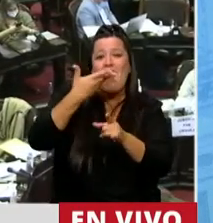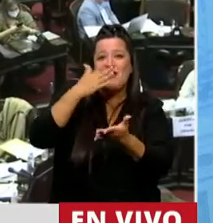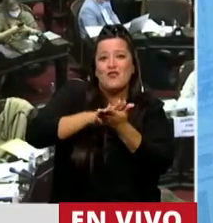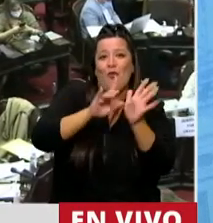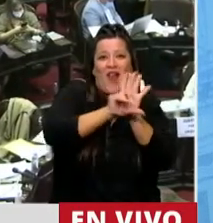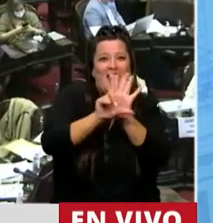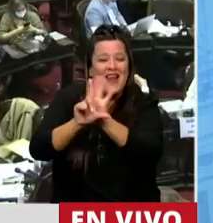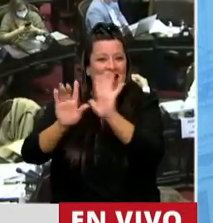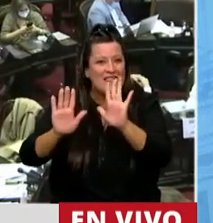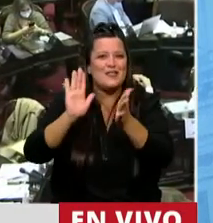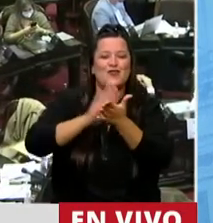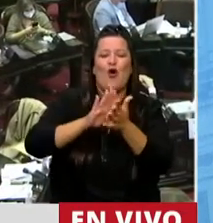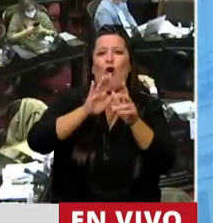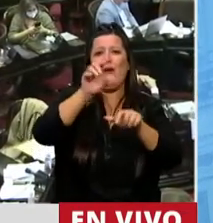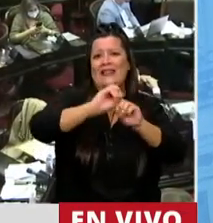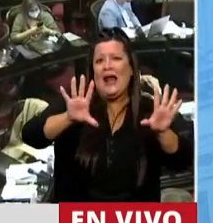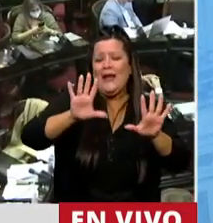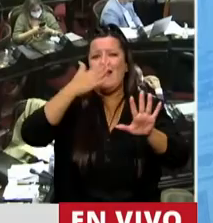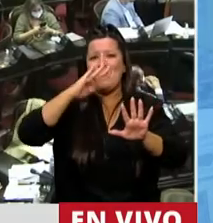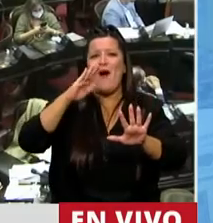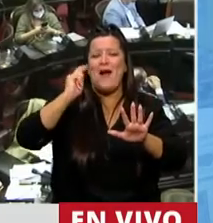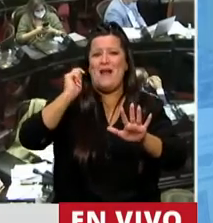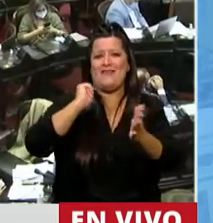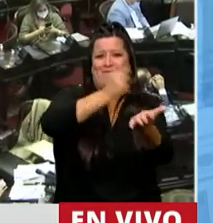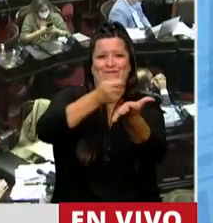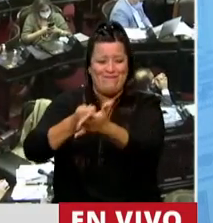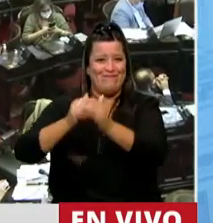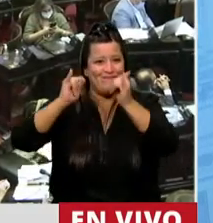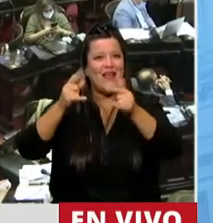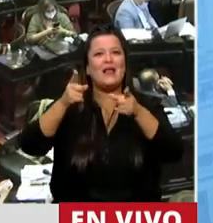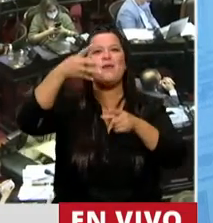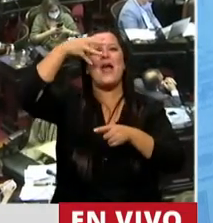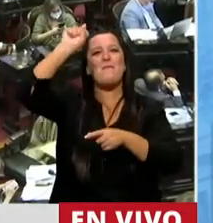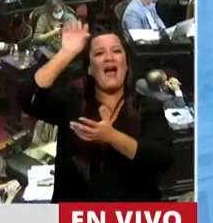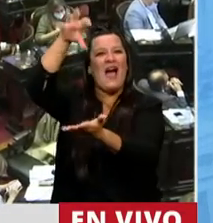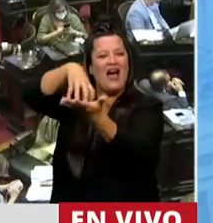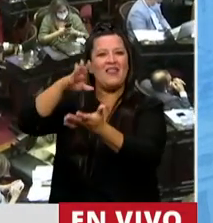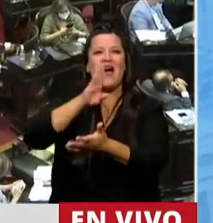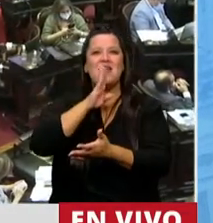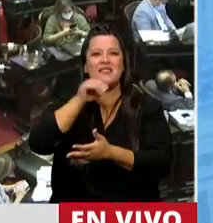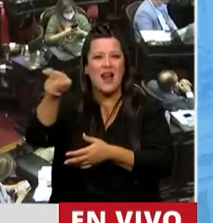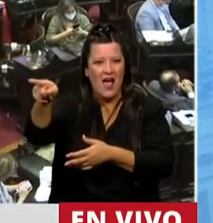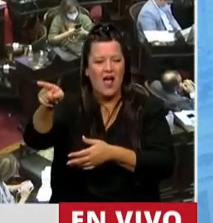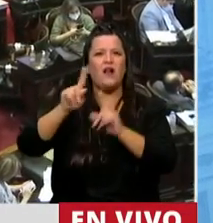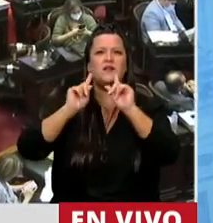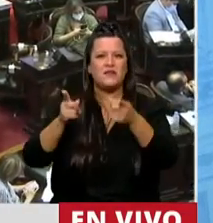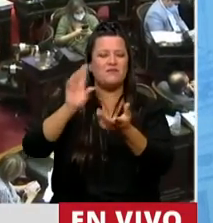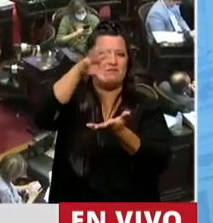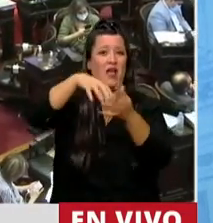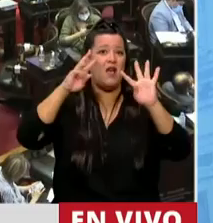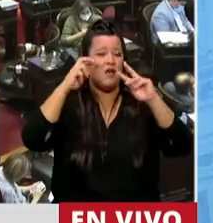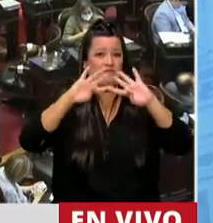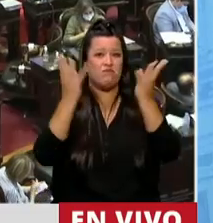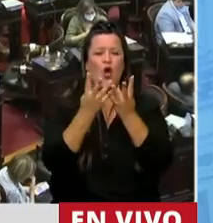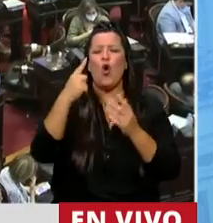leyes. Por ejemplo, la que tiene que ver con la Embajada de Israel, en esta Cámara de Diputados se